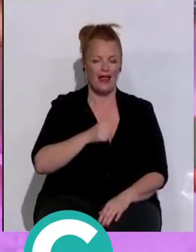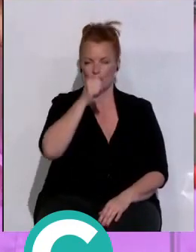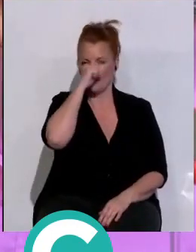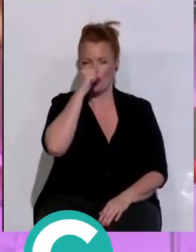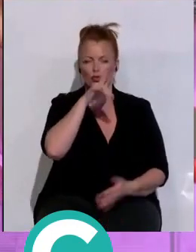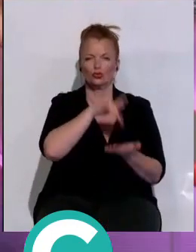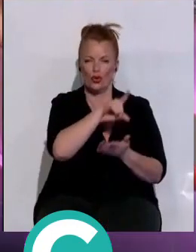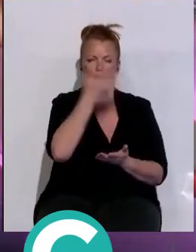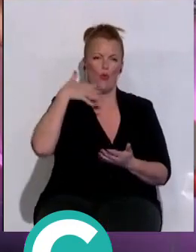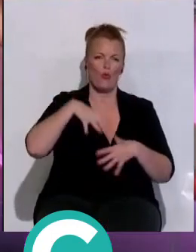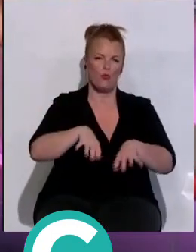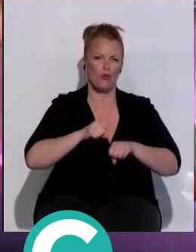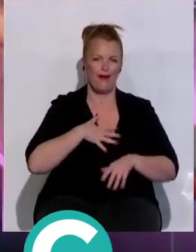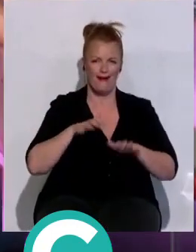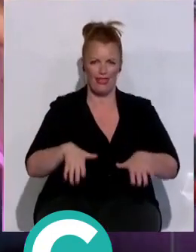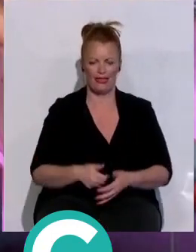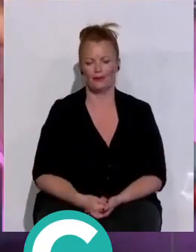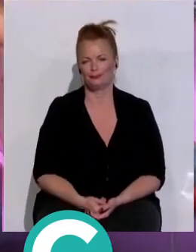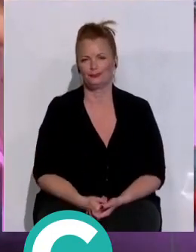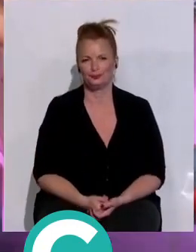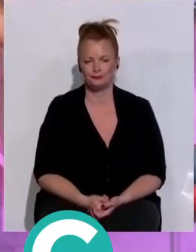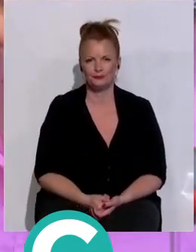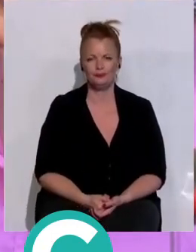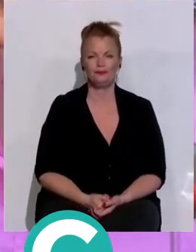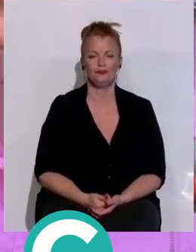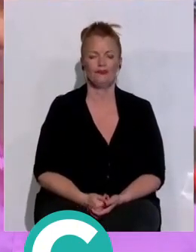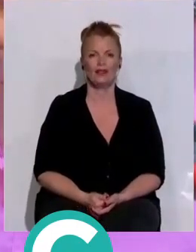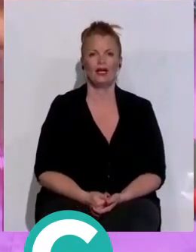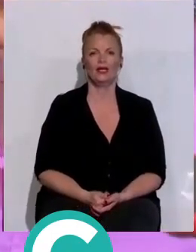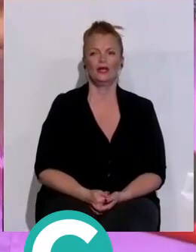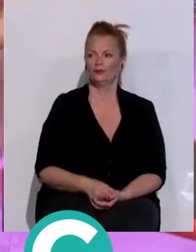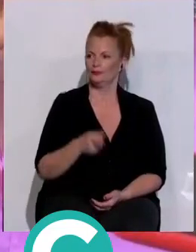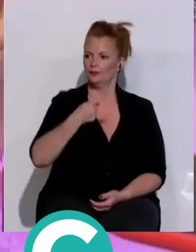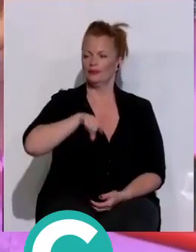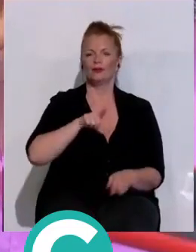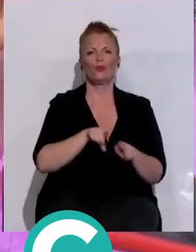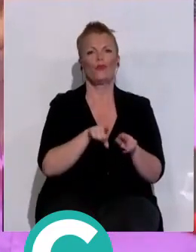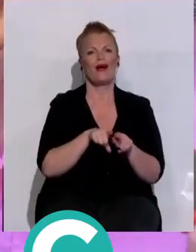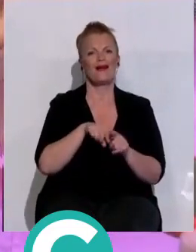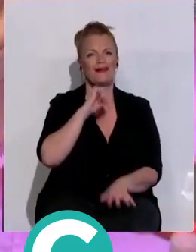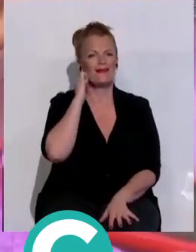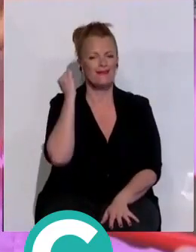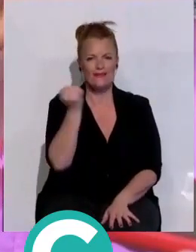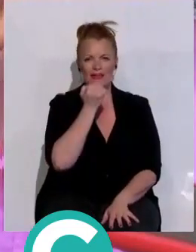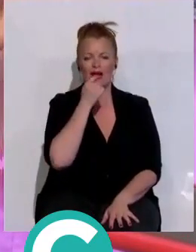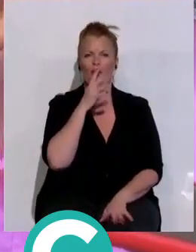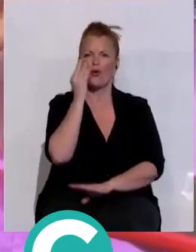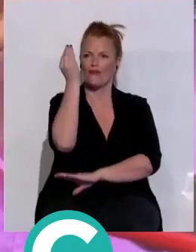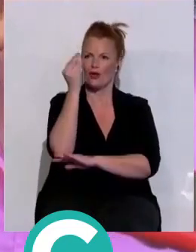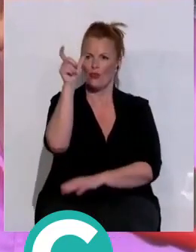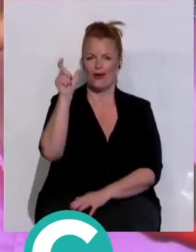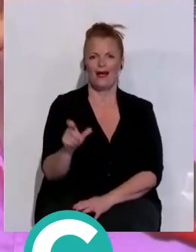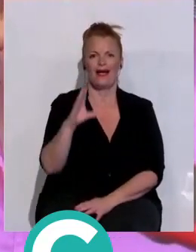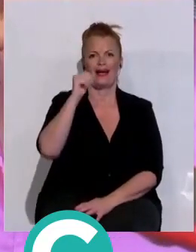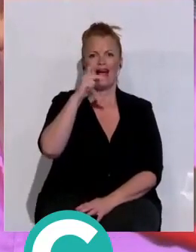que reivindicar la figura de don Carlos Díaz como lo que es, como el mejor alcalde que ha tenido esta